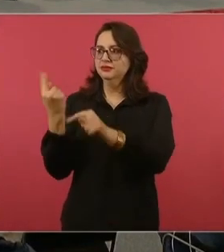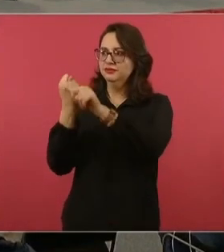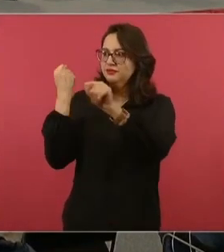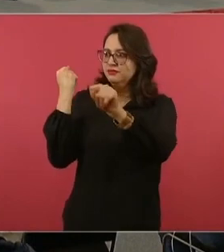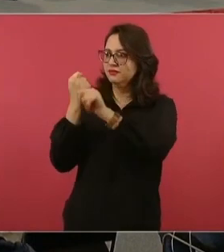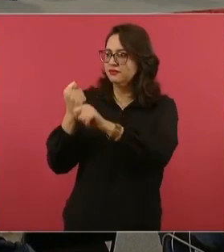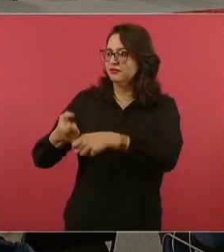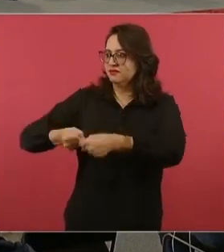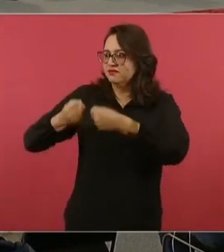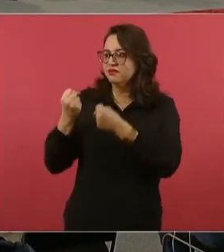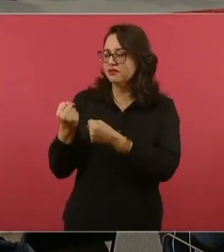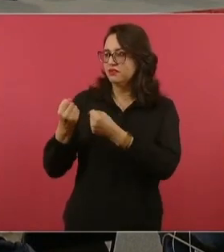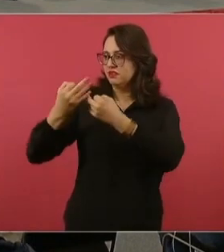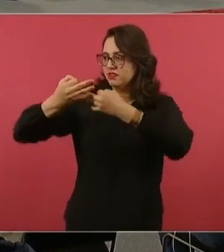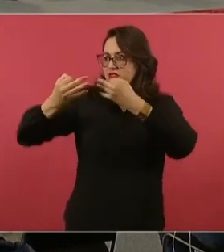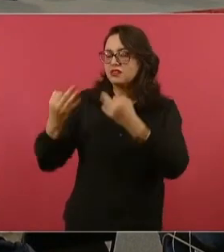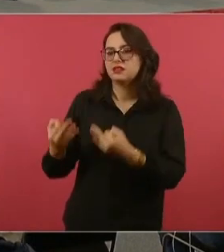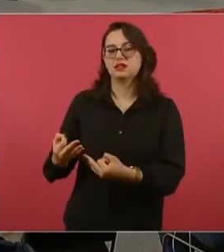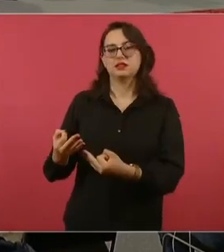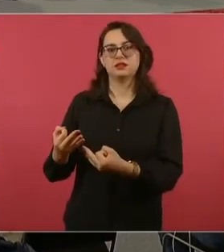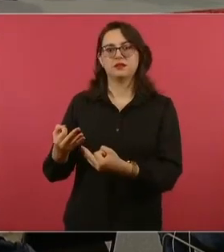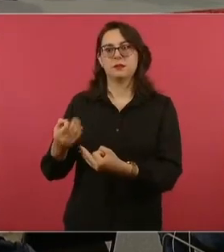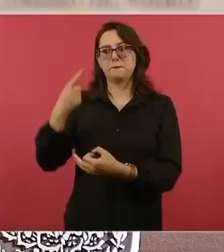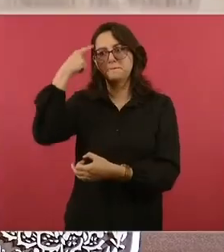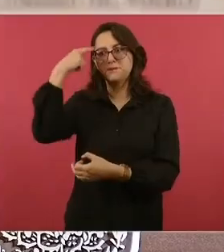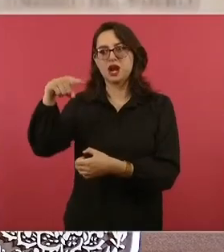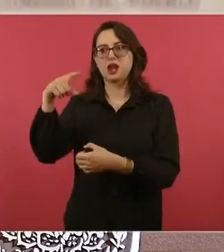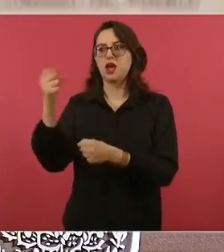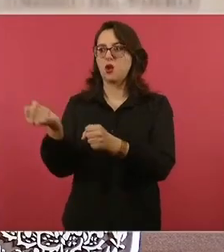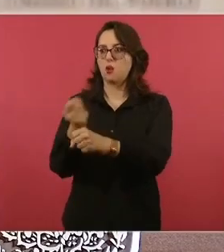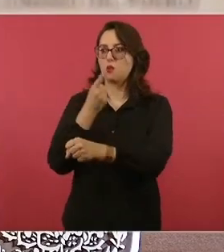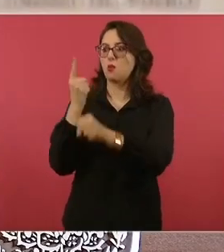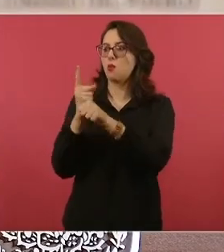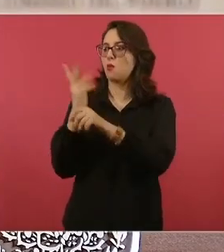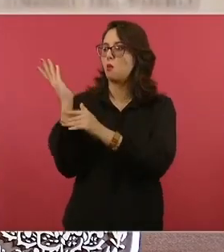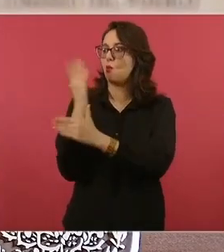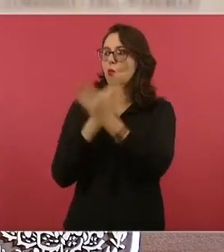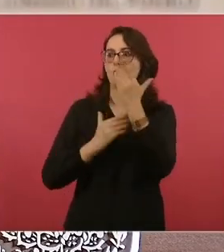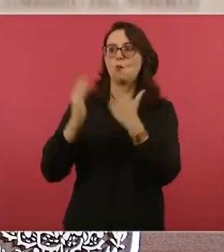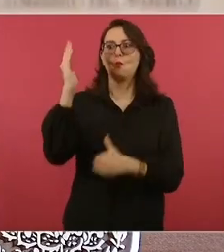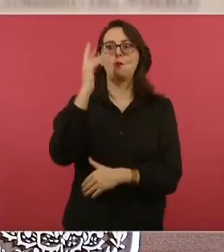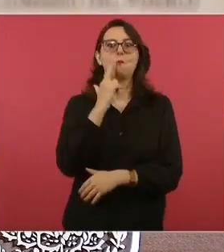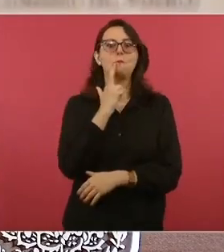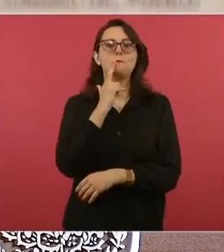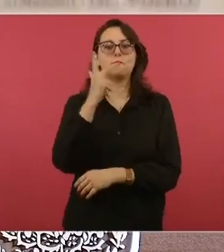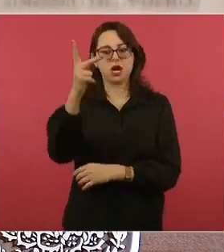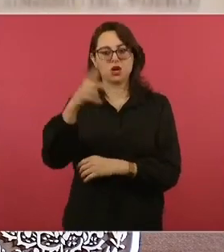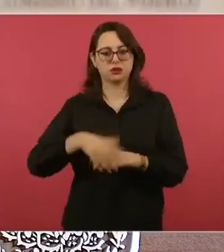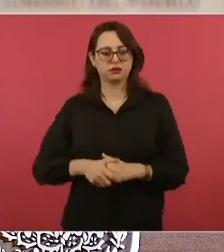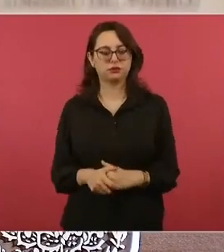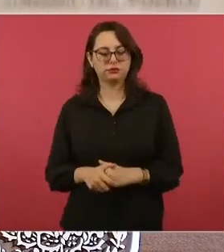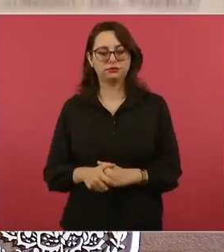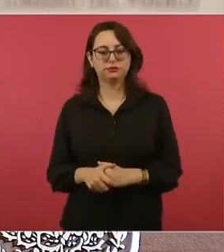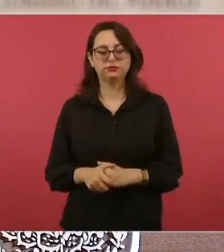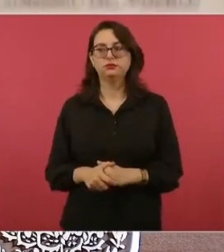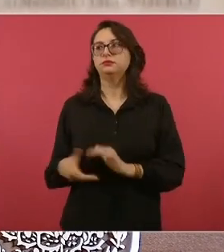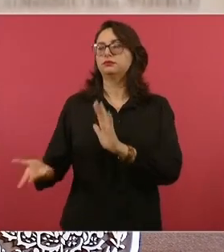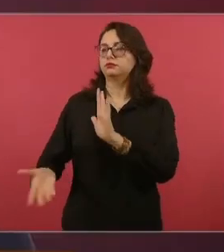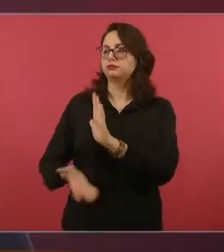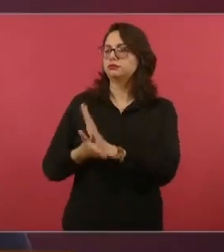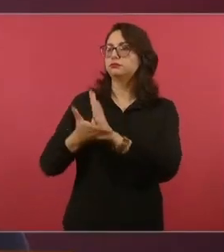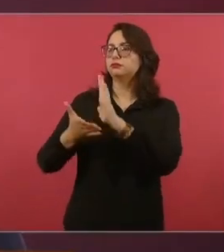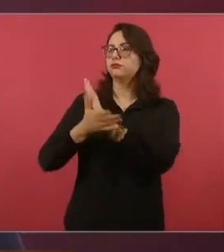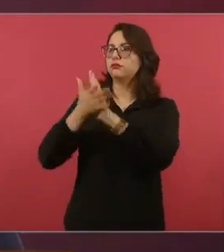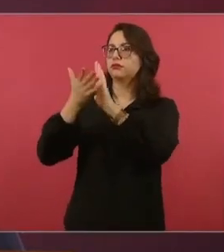que permita a los mexiquenses acceder a mejores oportunidades. Sin duda alguna, esta obra es una muestra